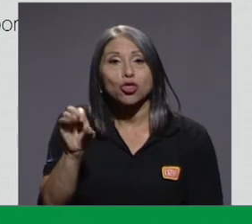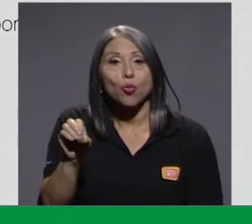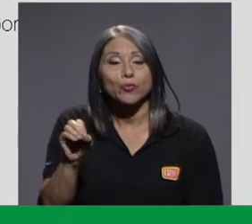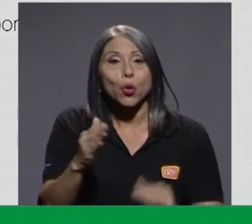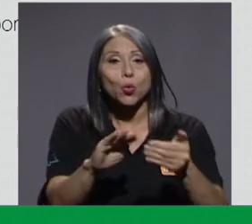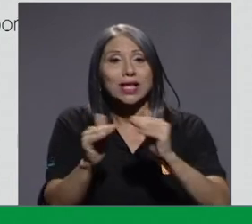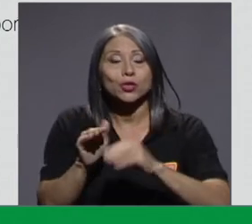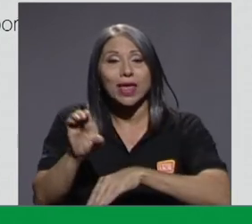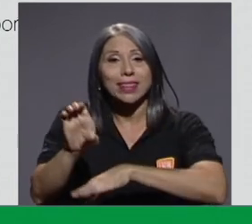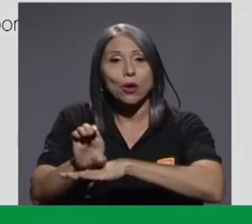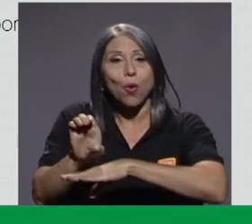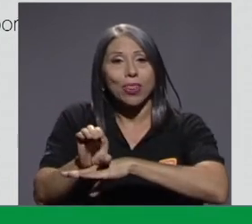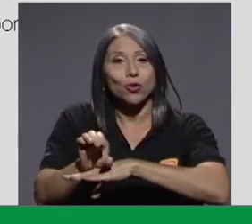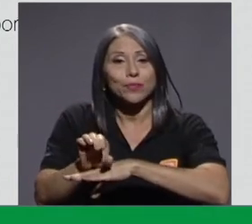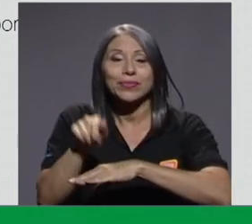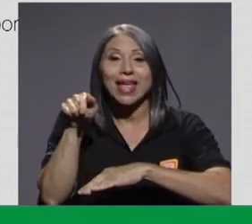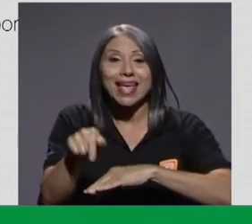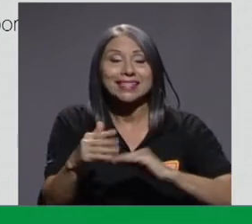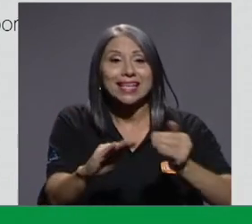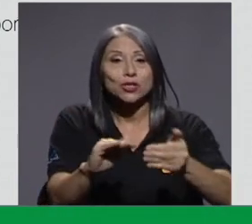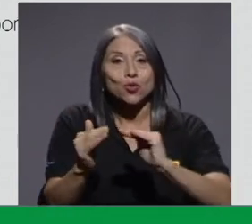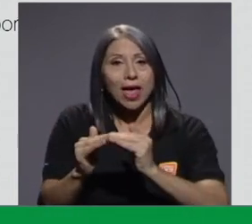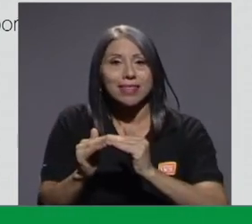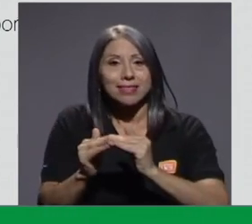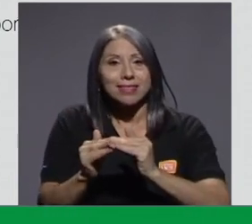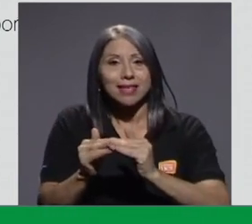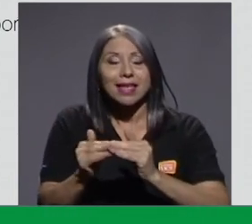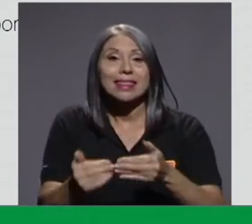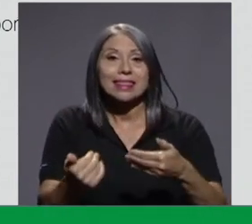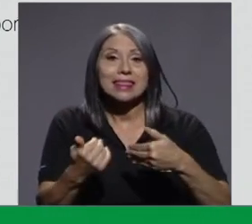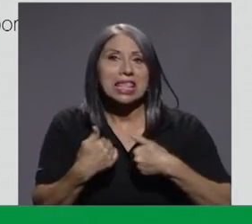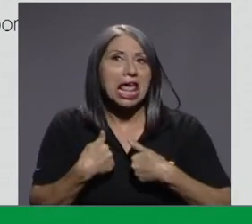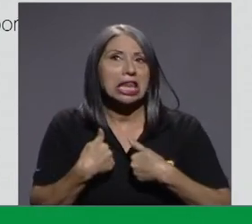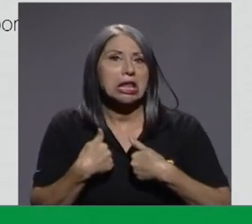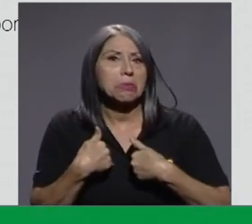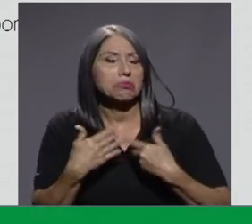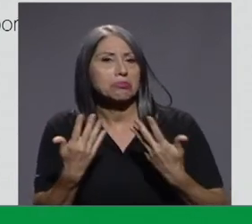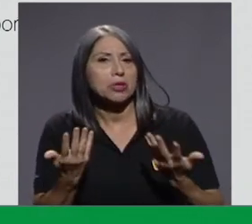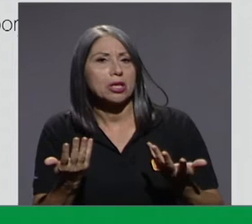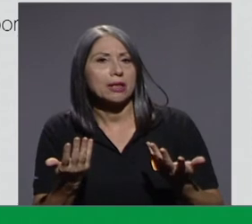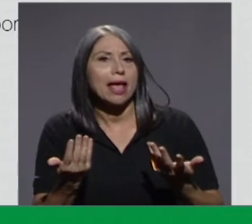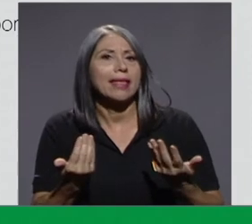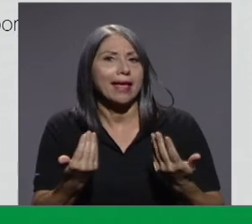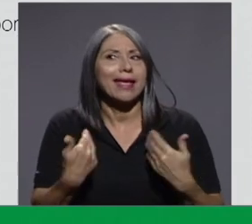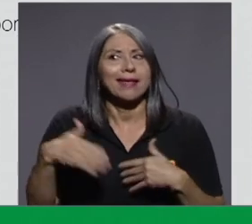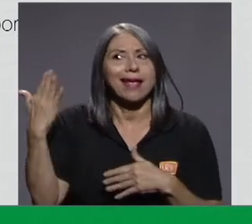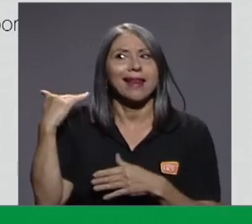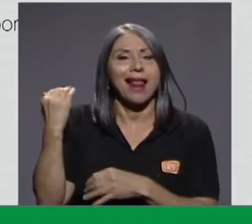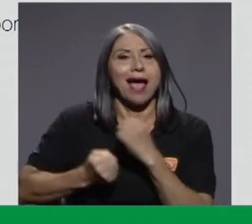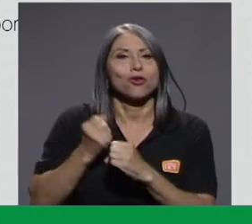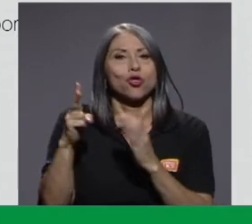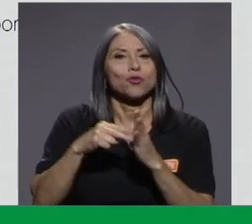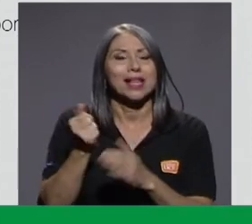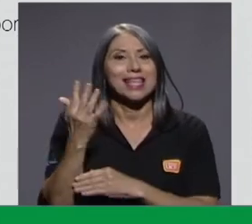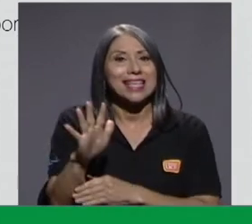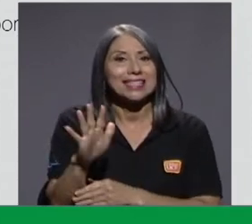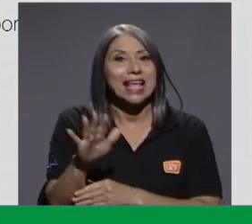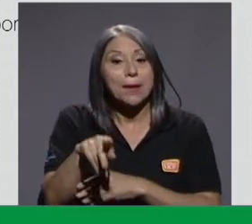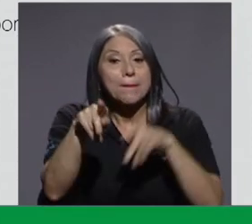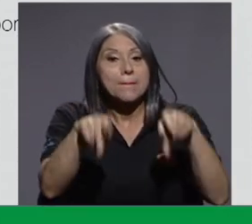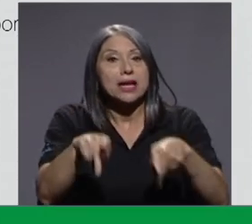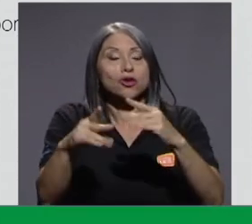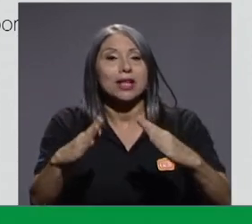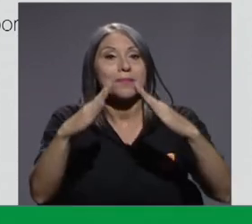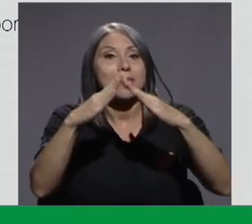está en Ecuador. Esta ciudad que tiene una población de 15, tenía en 2015, de 15 millones de habitantes,